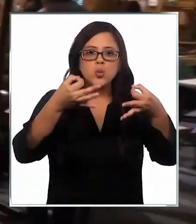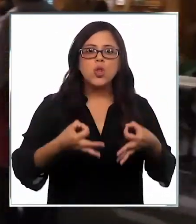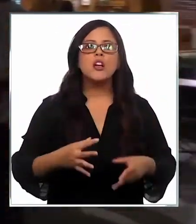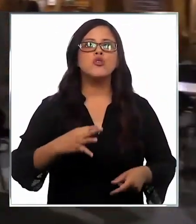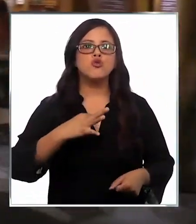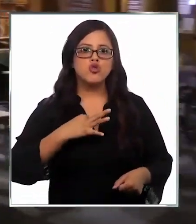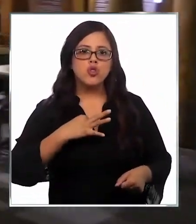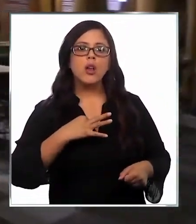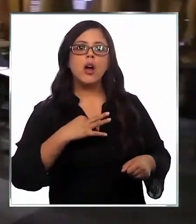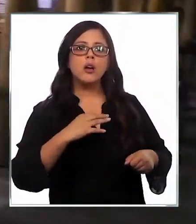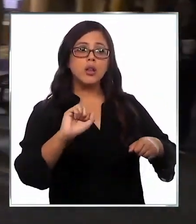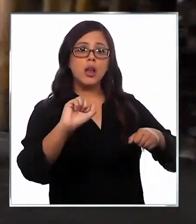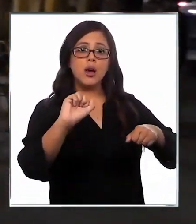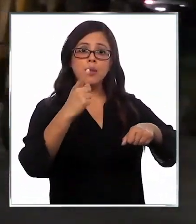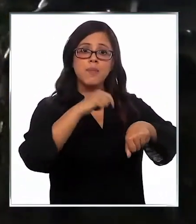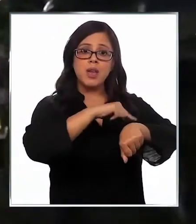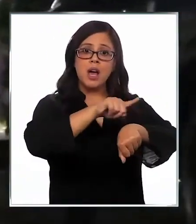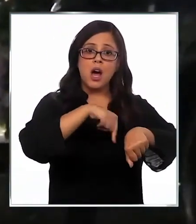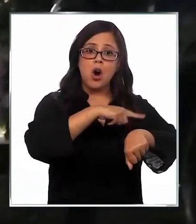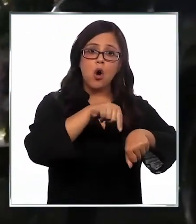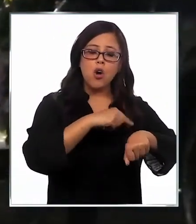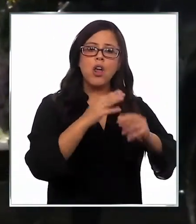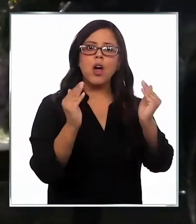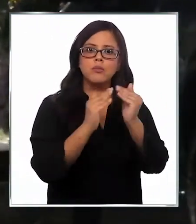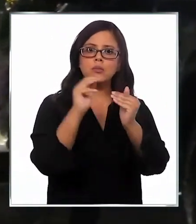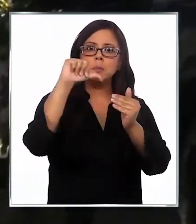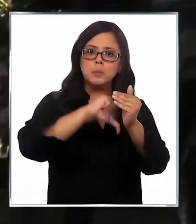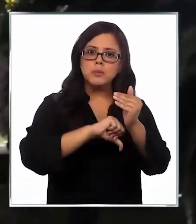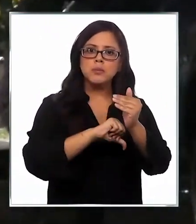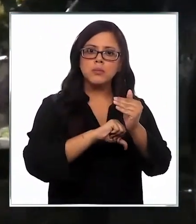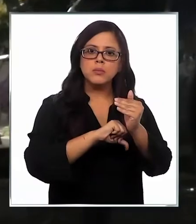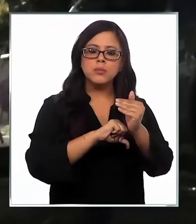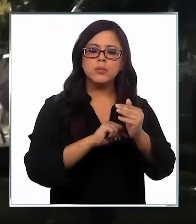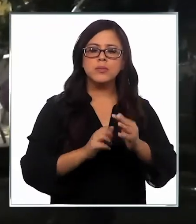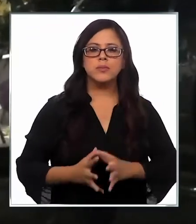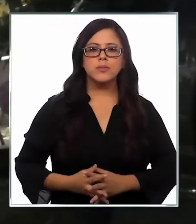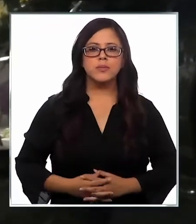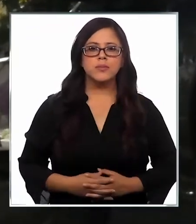en la primera hora de vigencia del toque de queda. Al menos primera hora de vigencia. Gracias